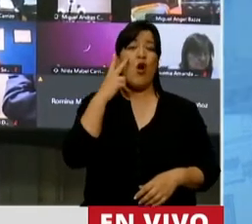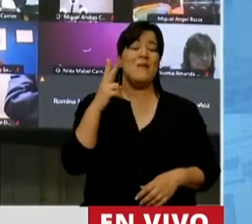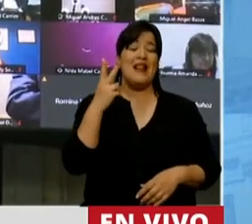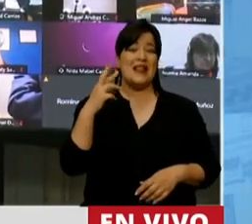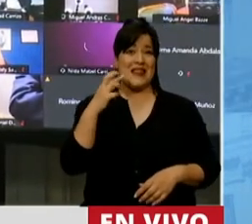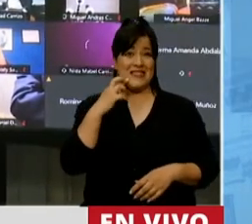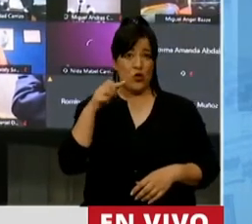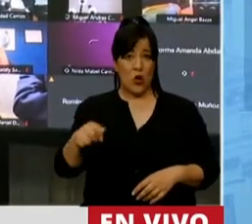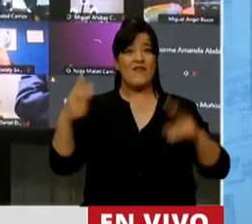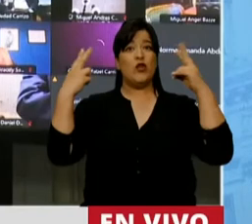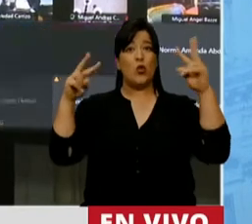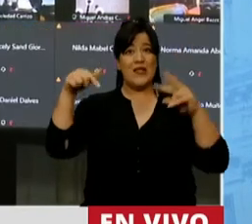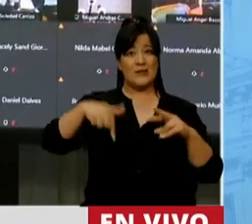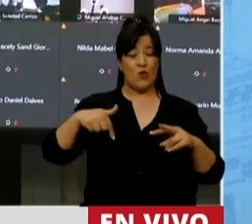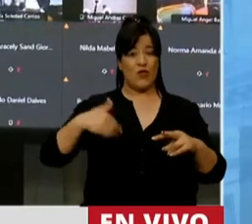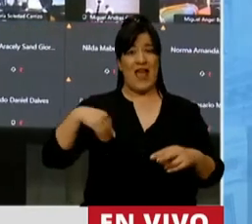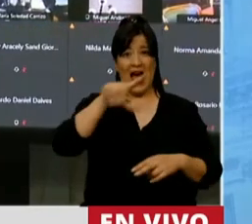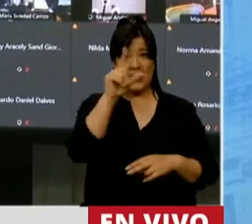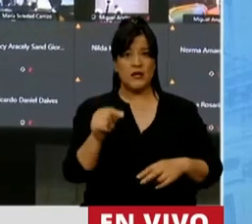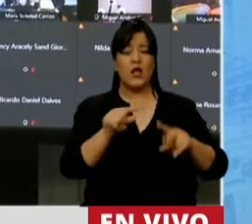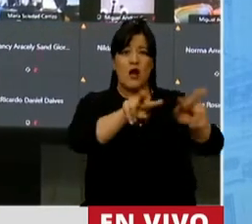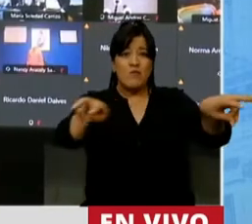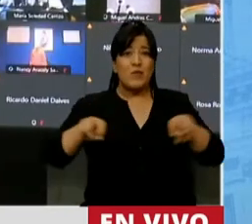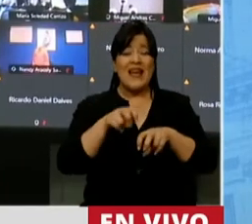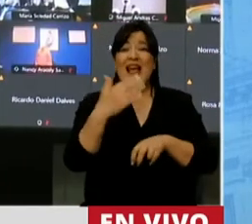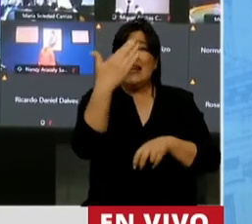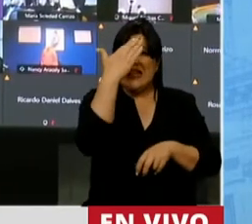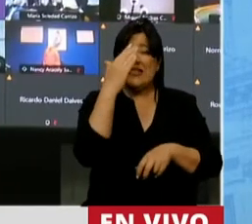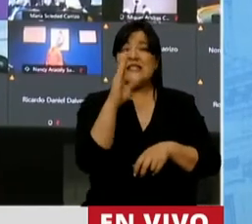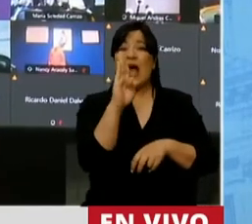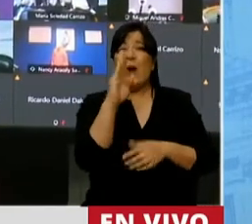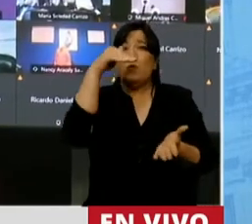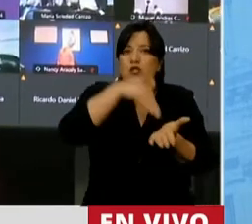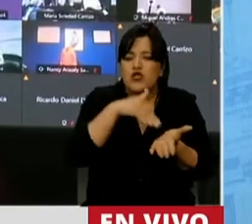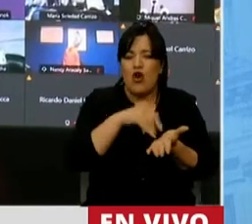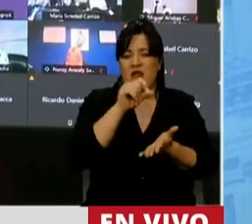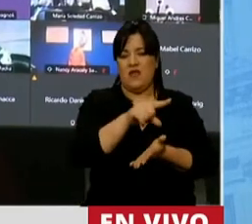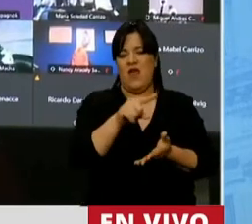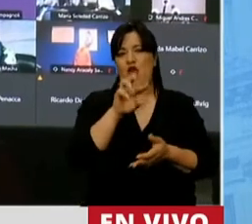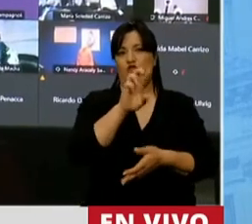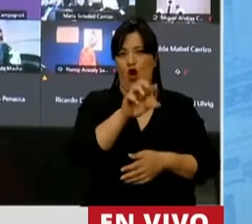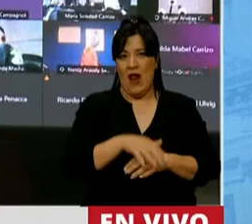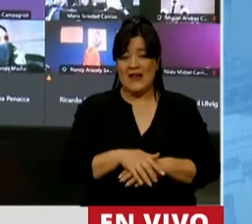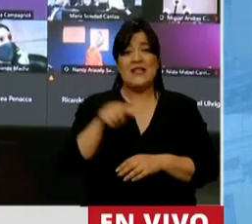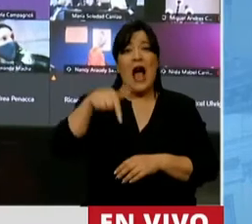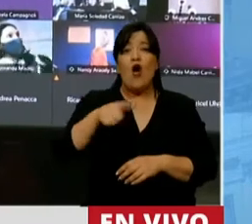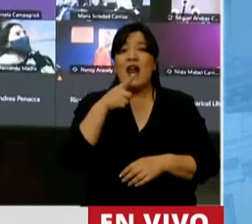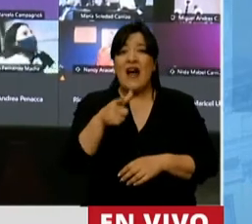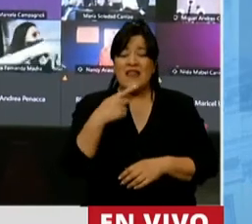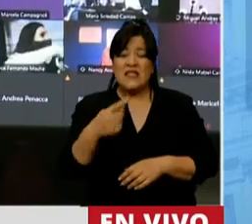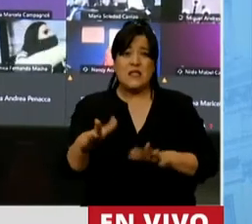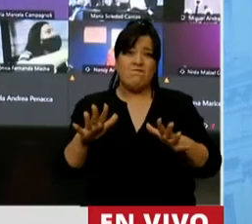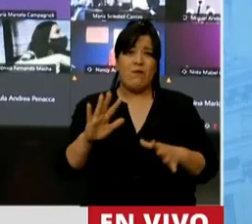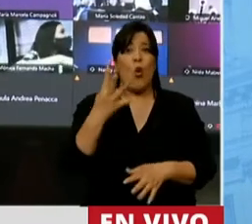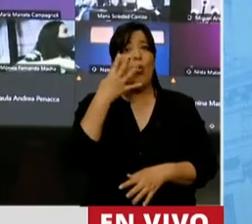el turismo en la Argentina generó 15 millones de dólares y ahora se estima que en la Argentina cerraron